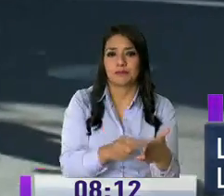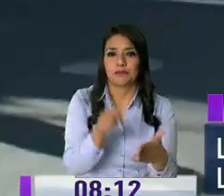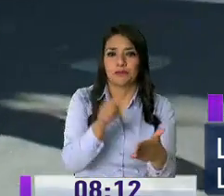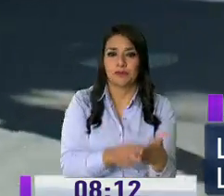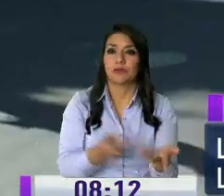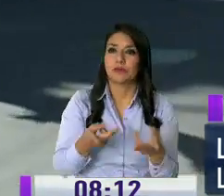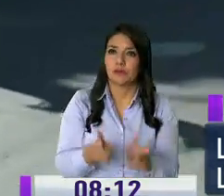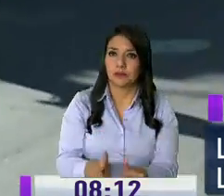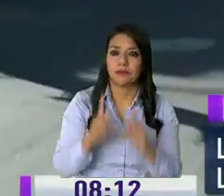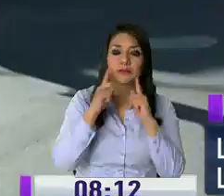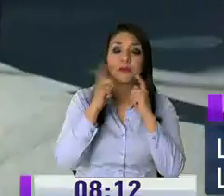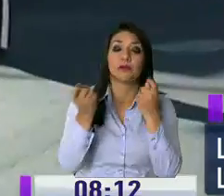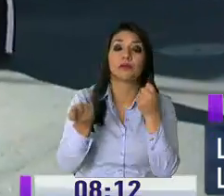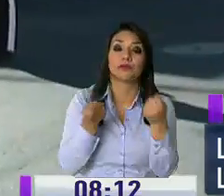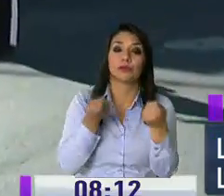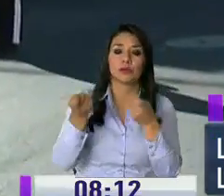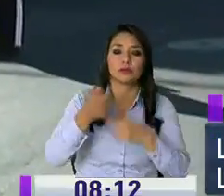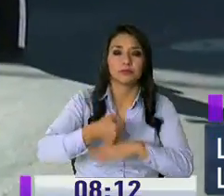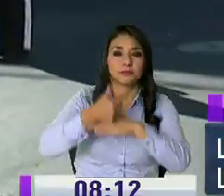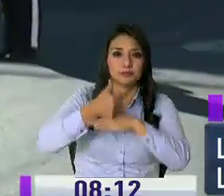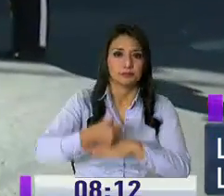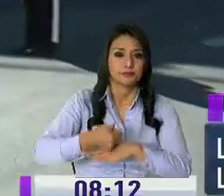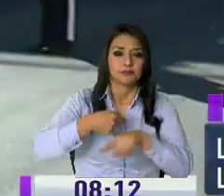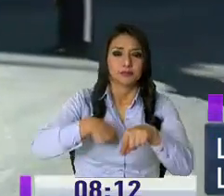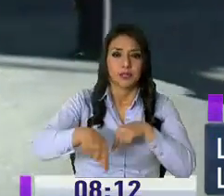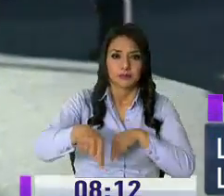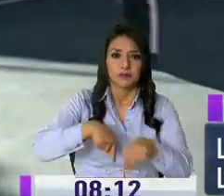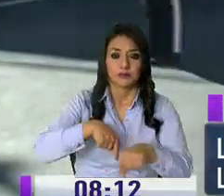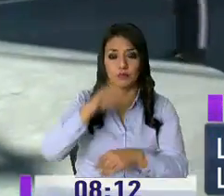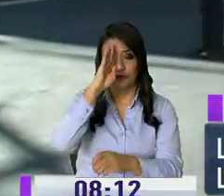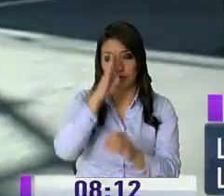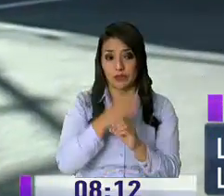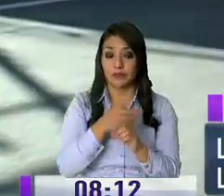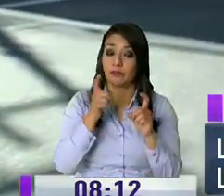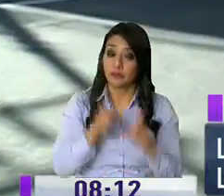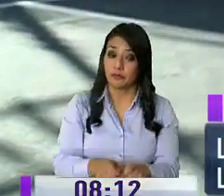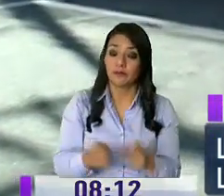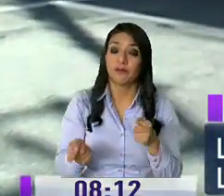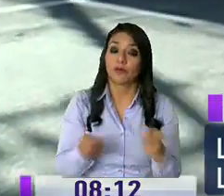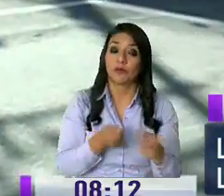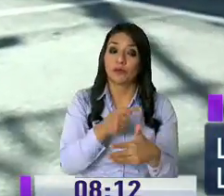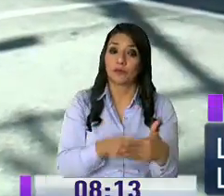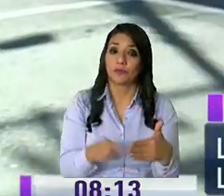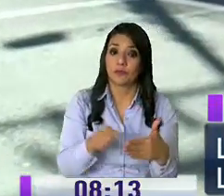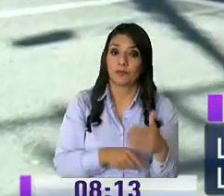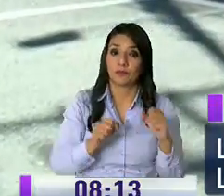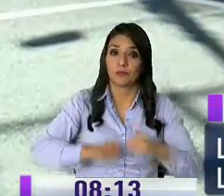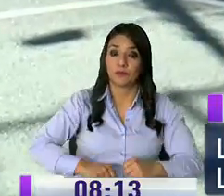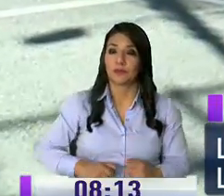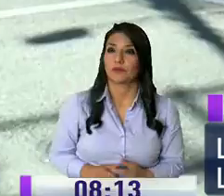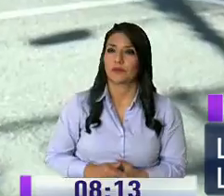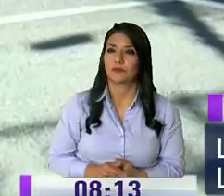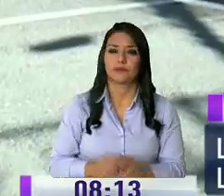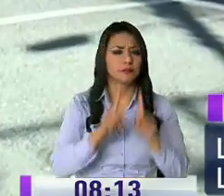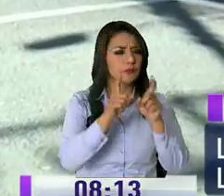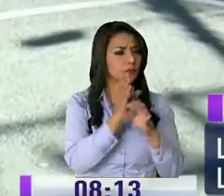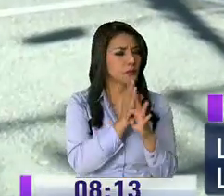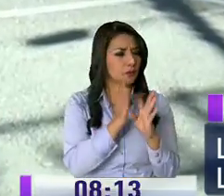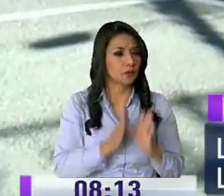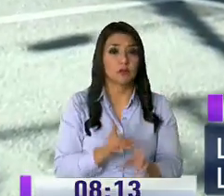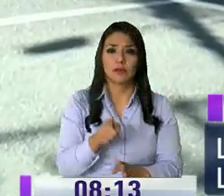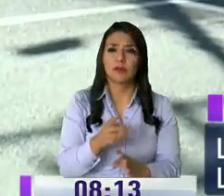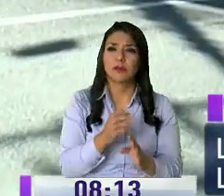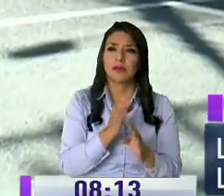van a realizar operativos con la AMT con el objetivo de tener control en el sector Ingeniera, en la vía que estamos